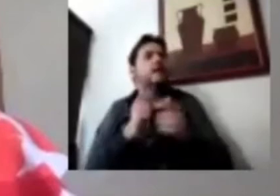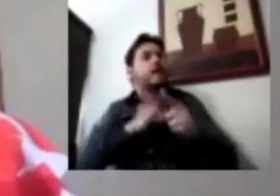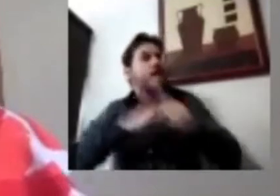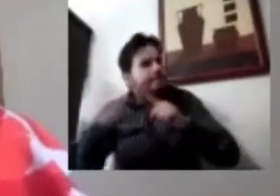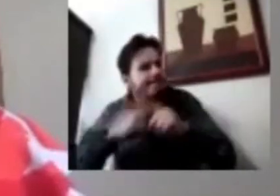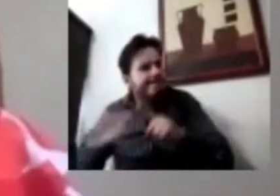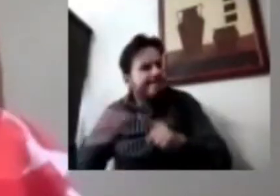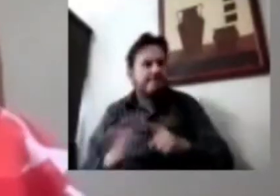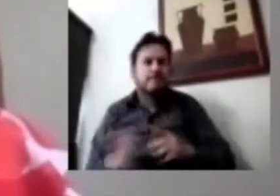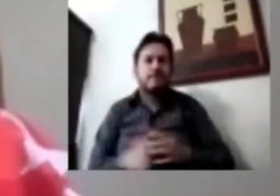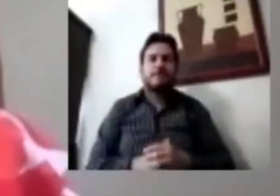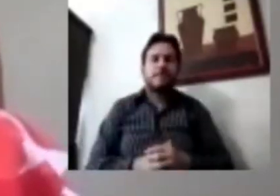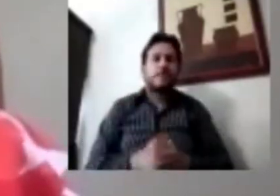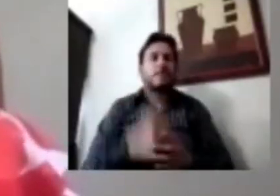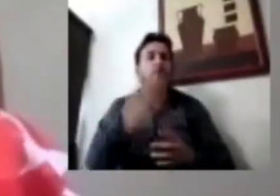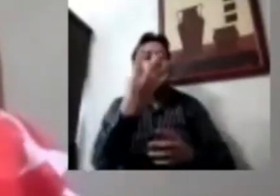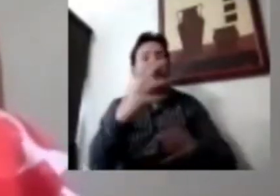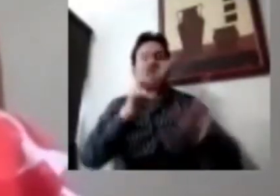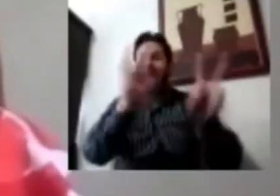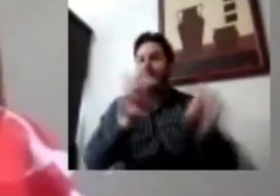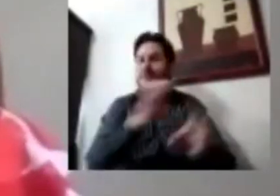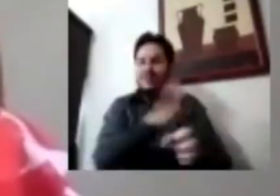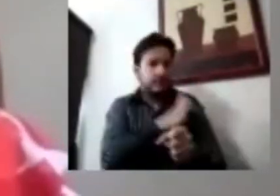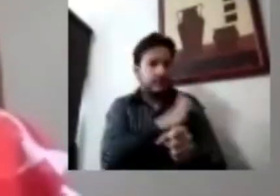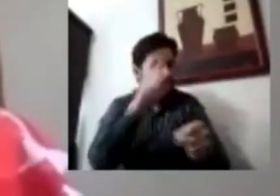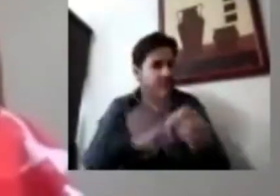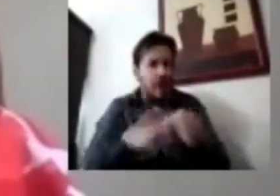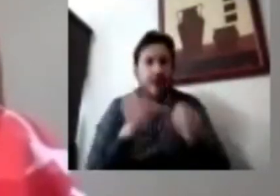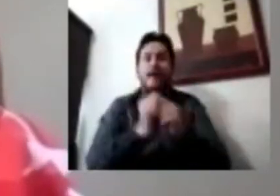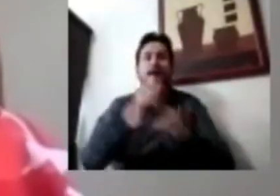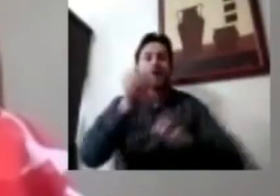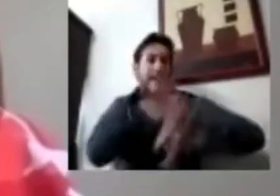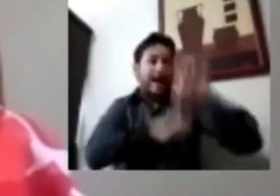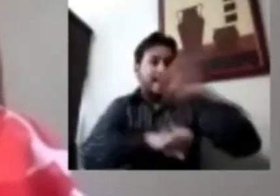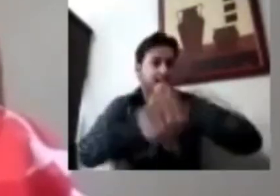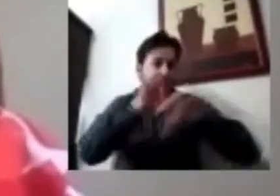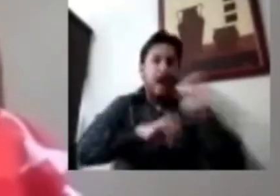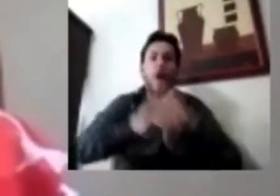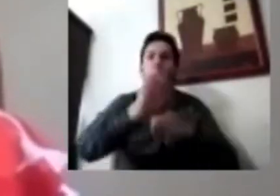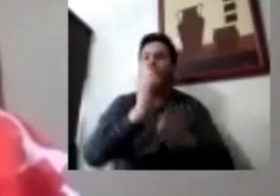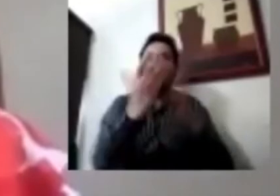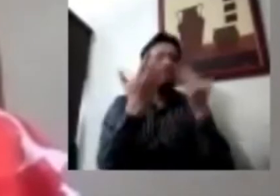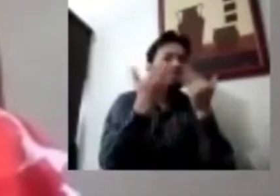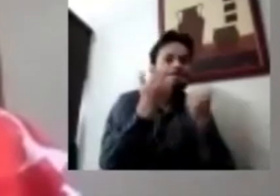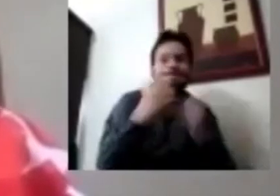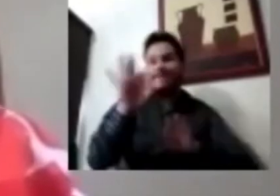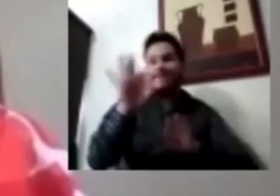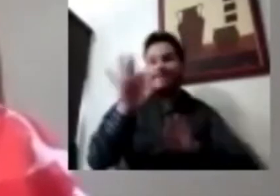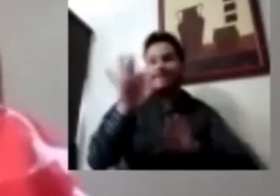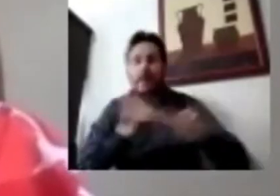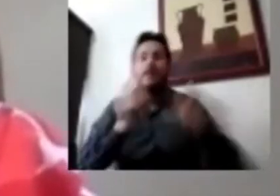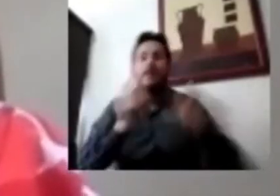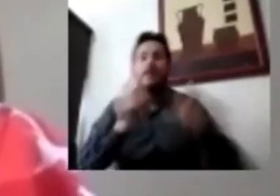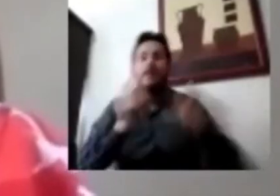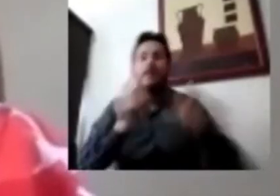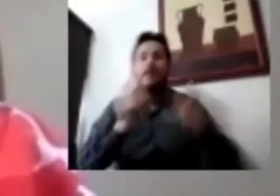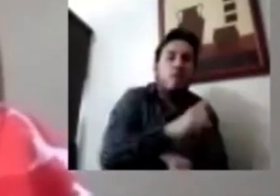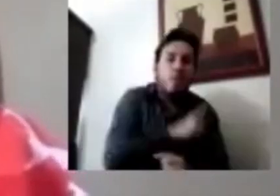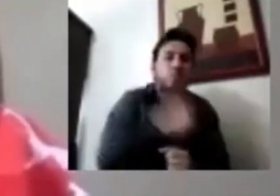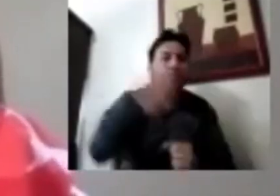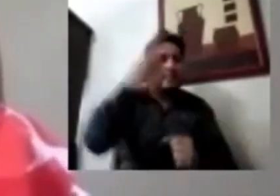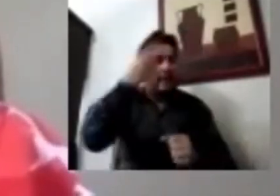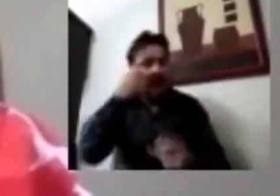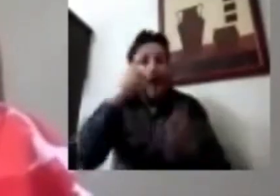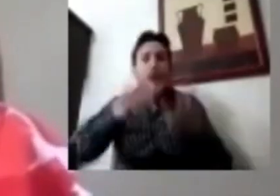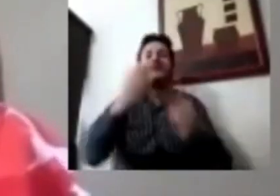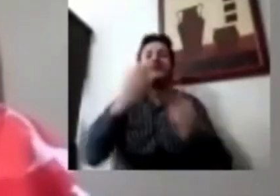cuatro temas específicos, empleo y desocupación, ingresos, inseguridad alimentaria y salud mental. Y hoy